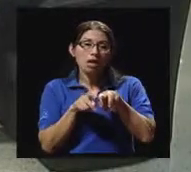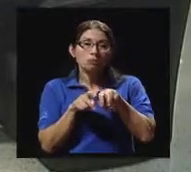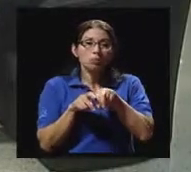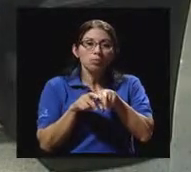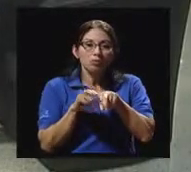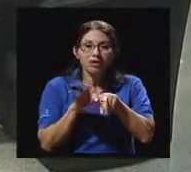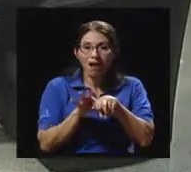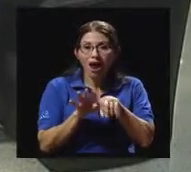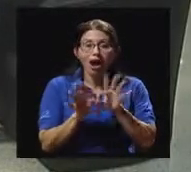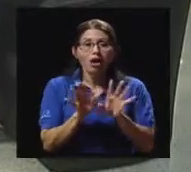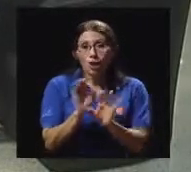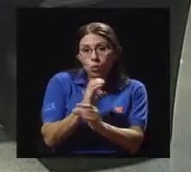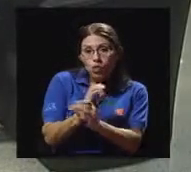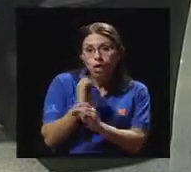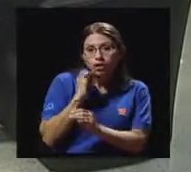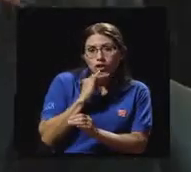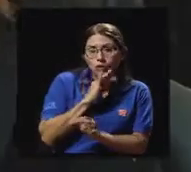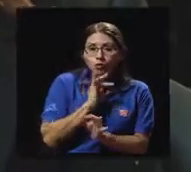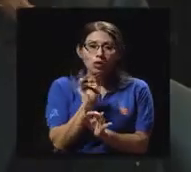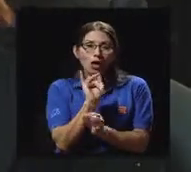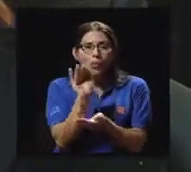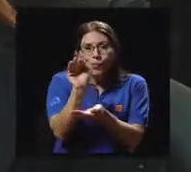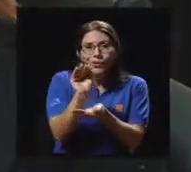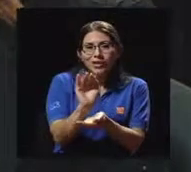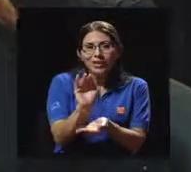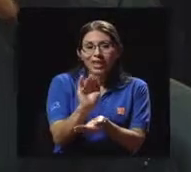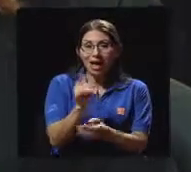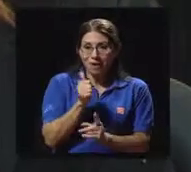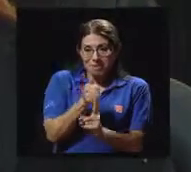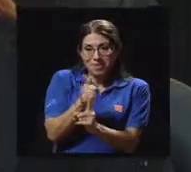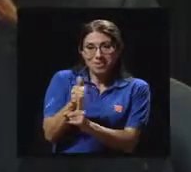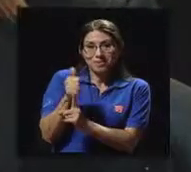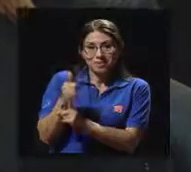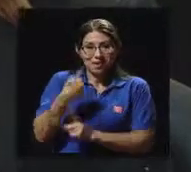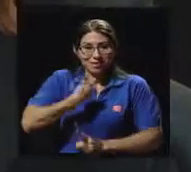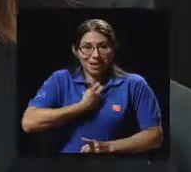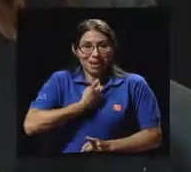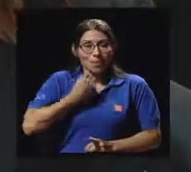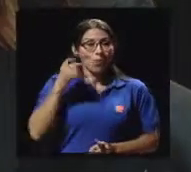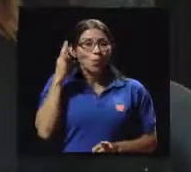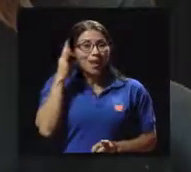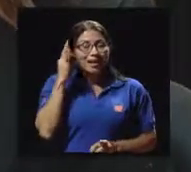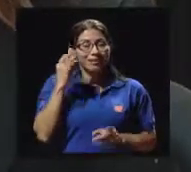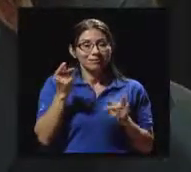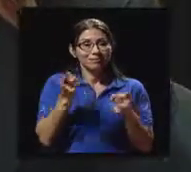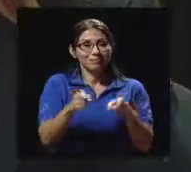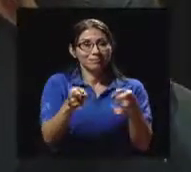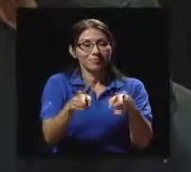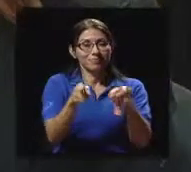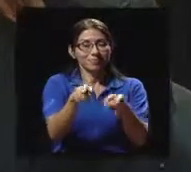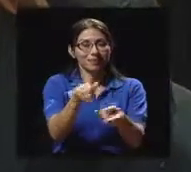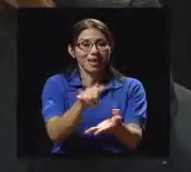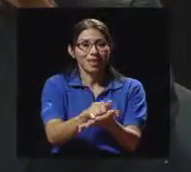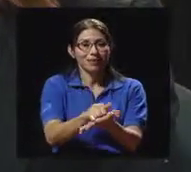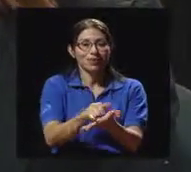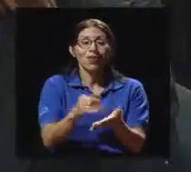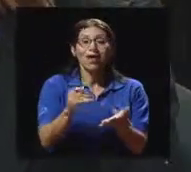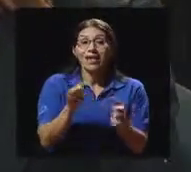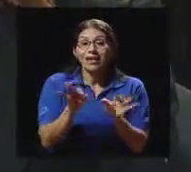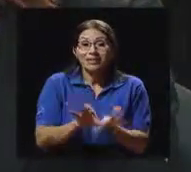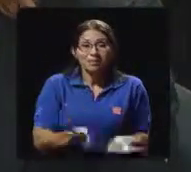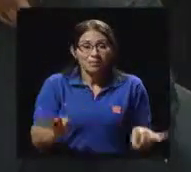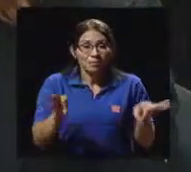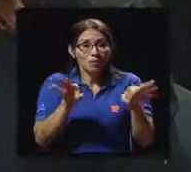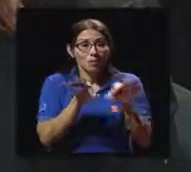ensucie como la muñequita, ¿verdad? Y lamentablemente las mismas mujeres propiciamos en ocasiones también que eso se dé. Sería entonces importante, ahora que usted